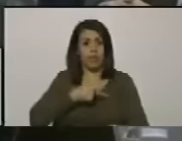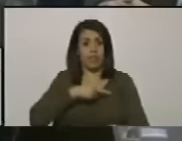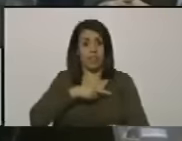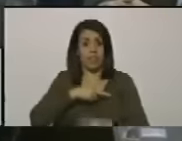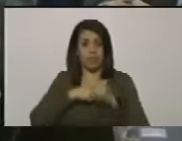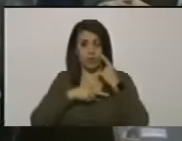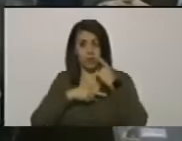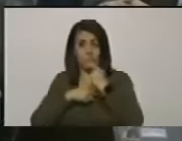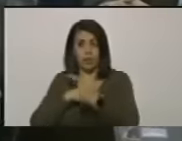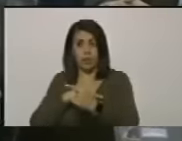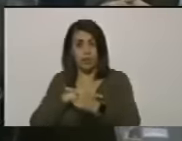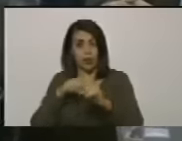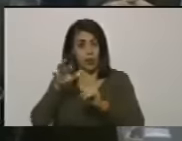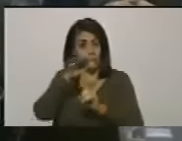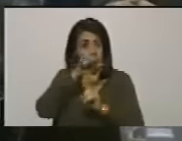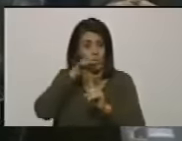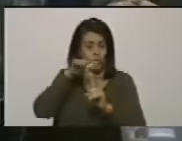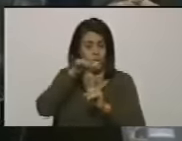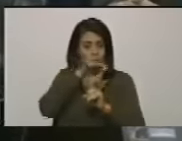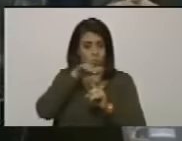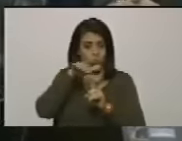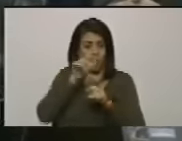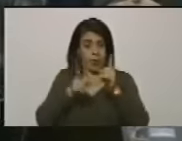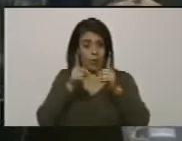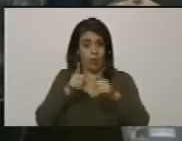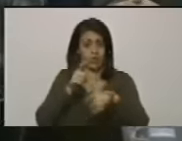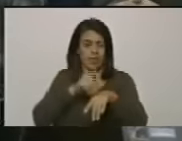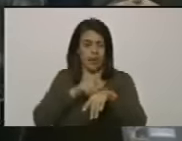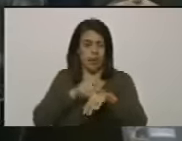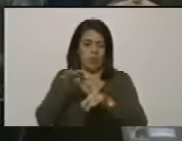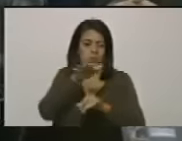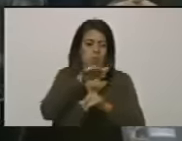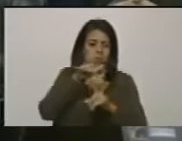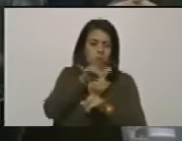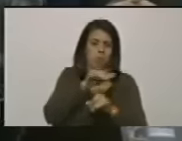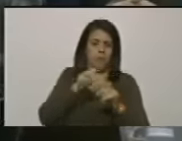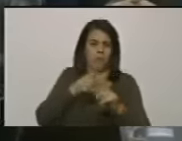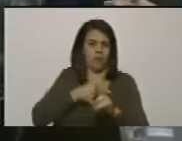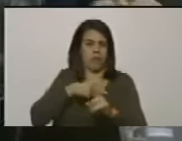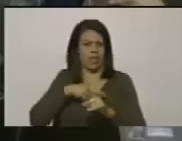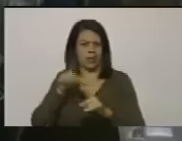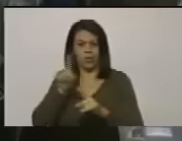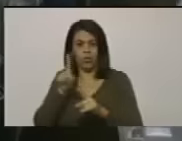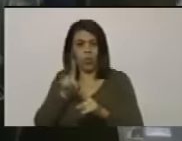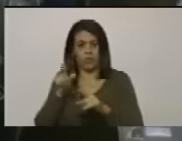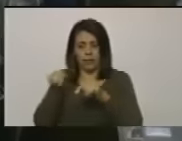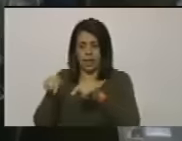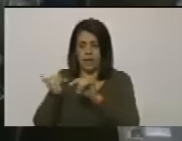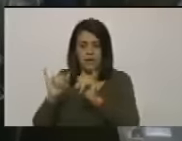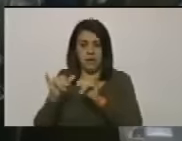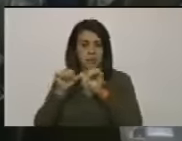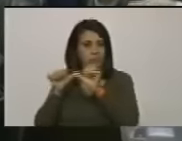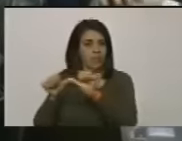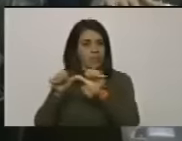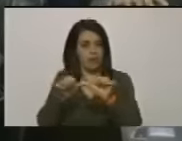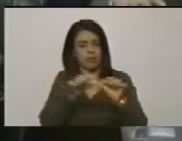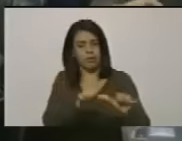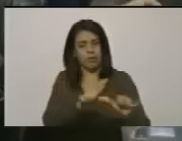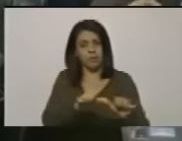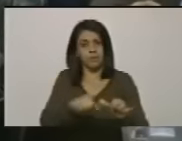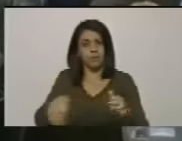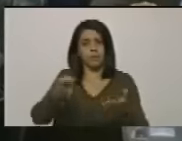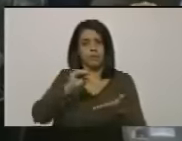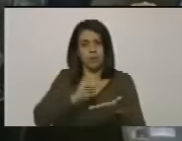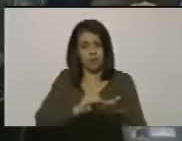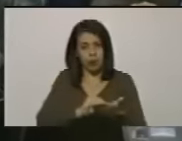usted puede manipularlos durante un tiempo pero no los puede falsear porque están ahí y luego